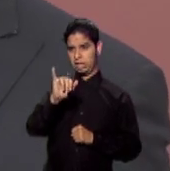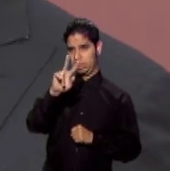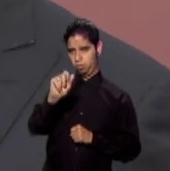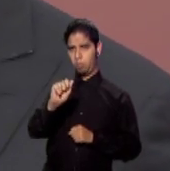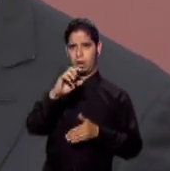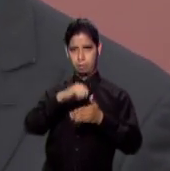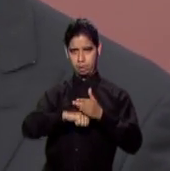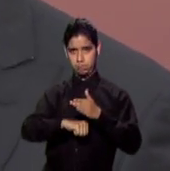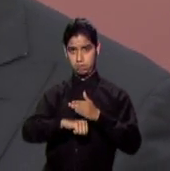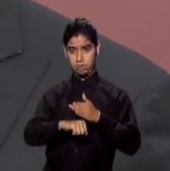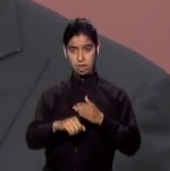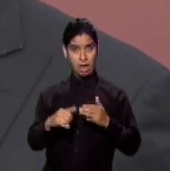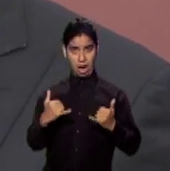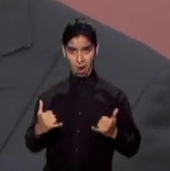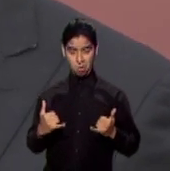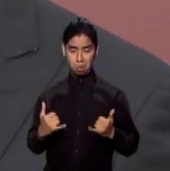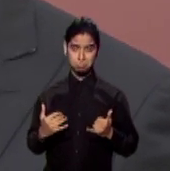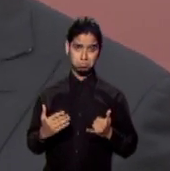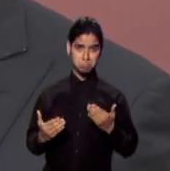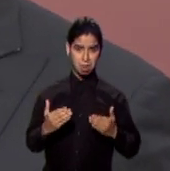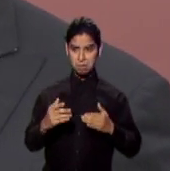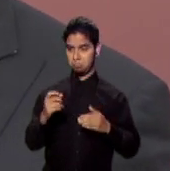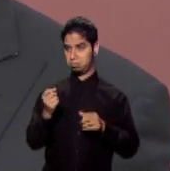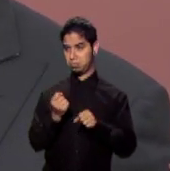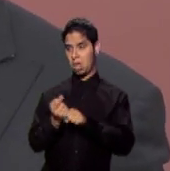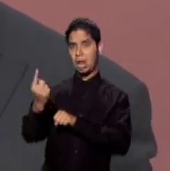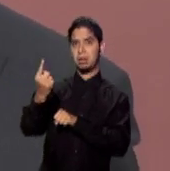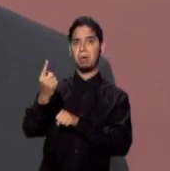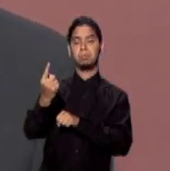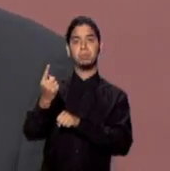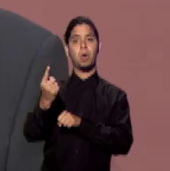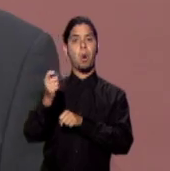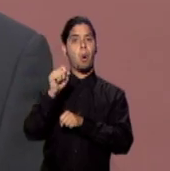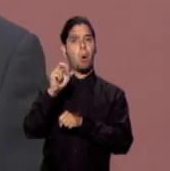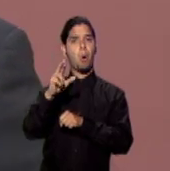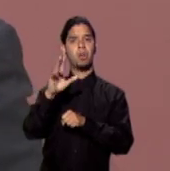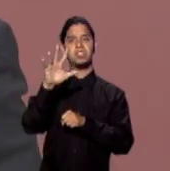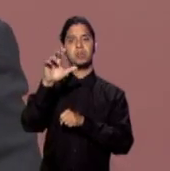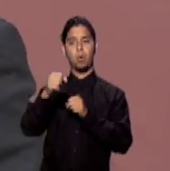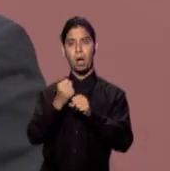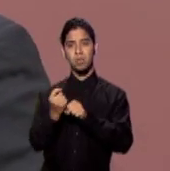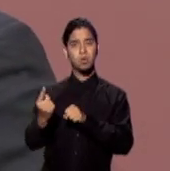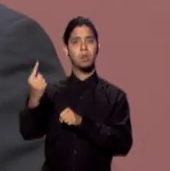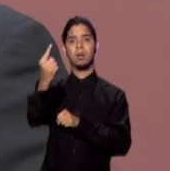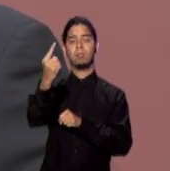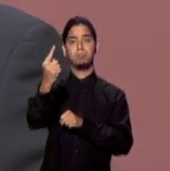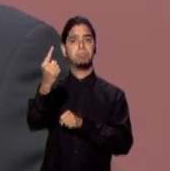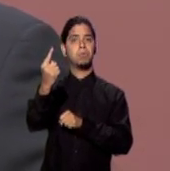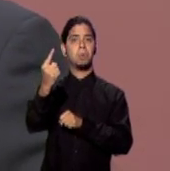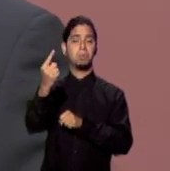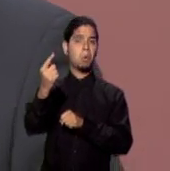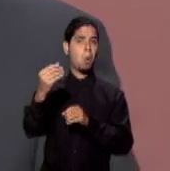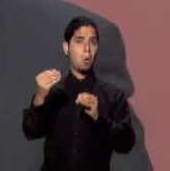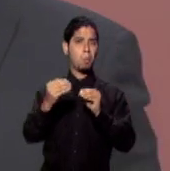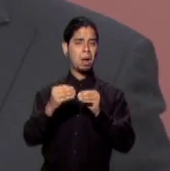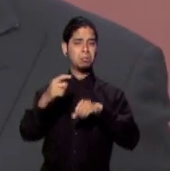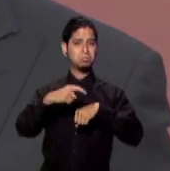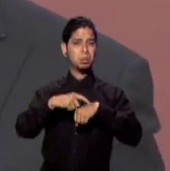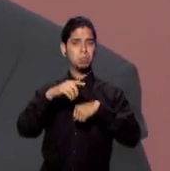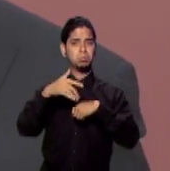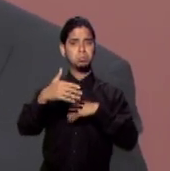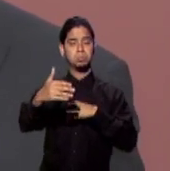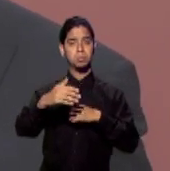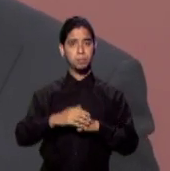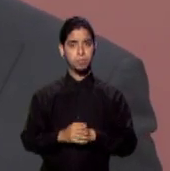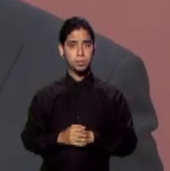Va a ser ahora, o el año que viene, o en cinco o en diez años, cuando sea. Si no lo